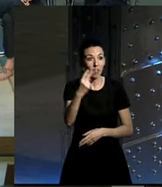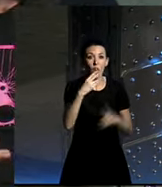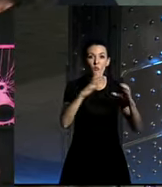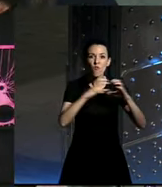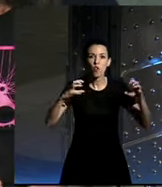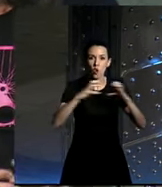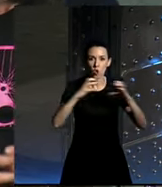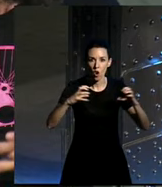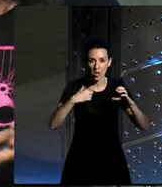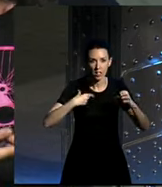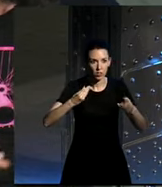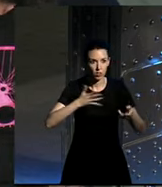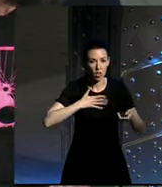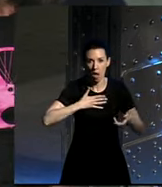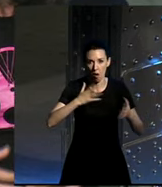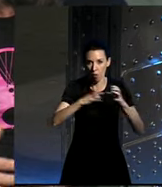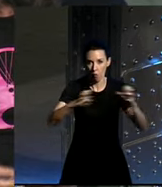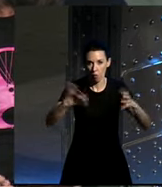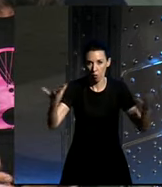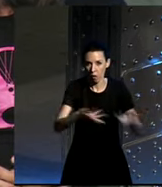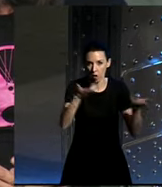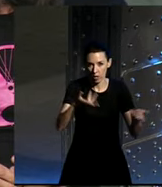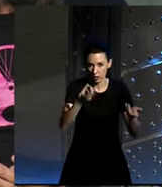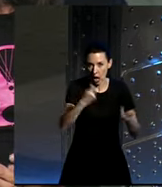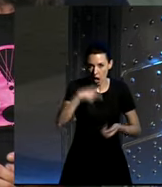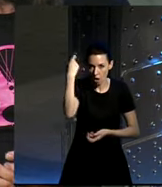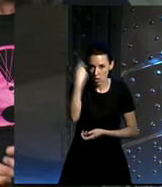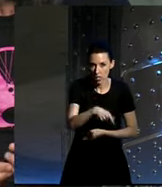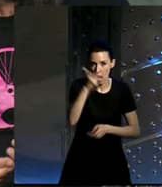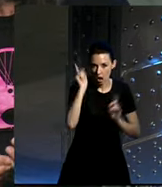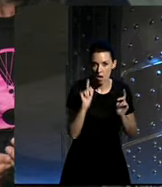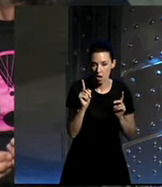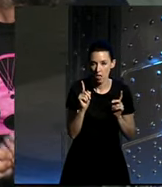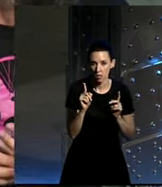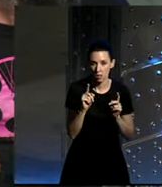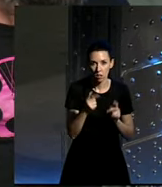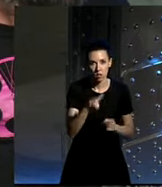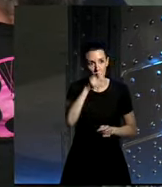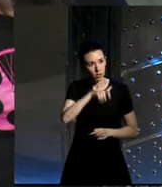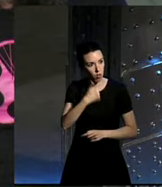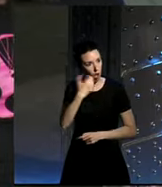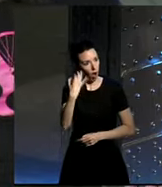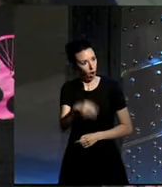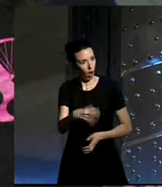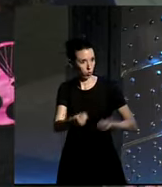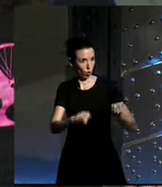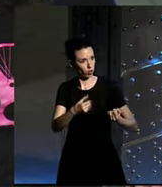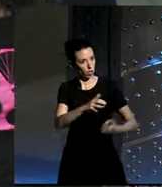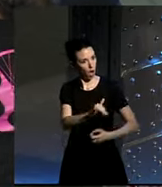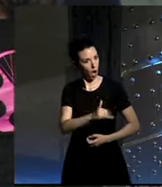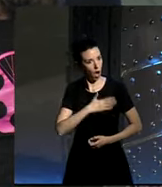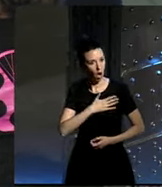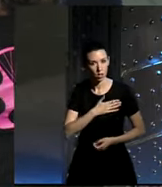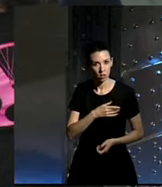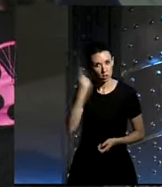furgoneta que es una california es una furgoneta que cuesta mucho dinero y la gente decía ah pero si tienes coche como incluso ah pero